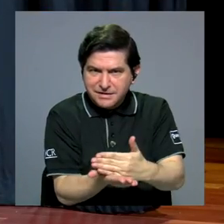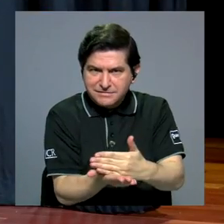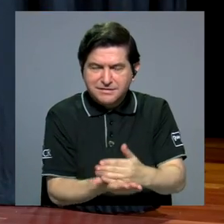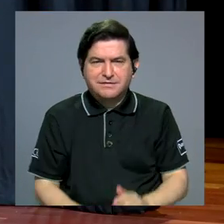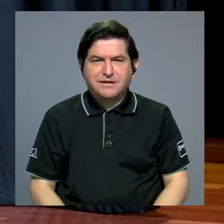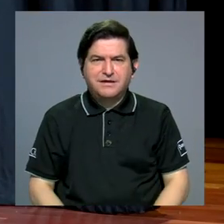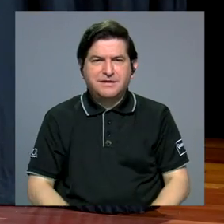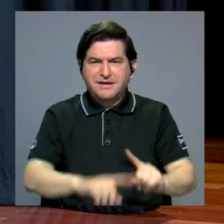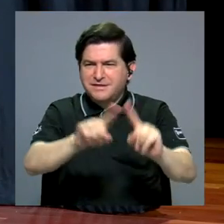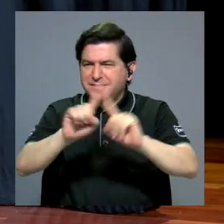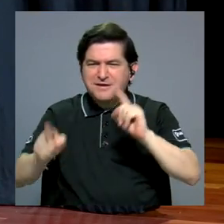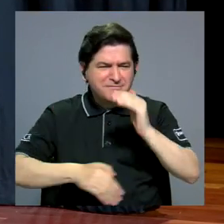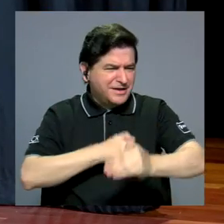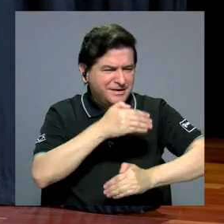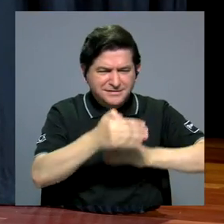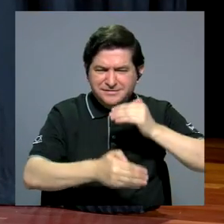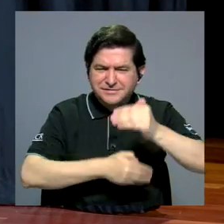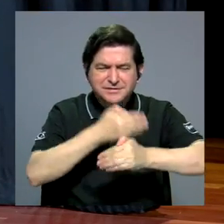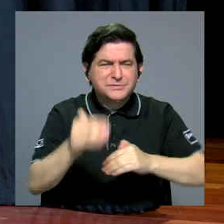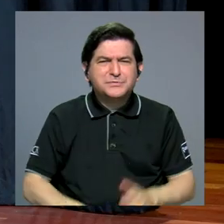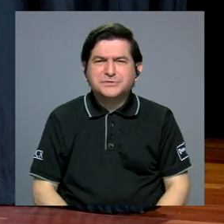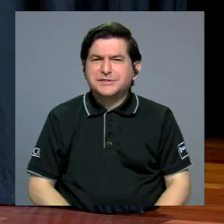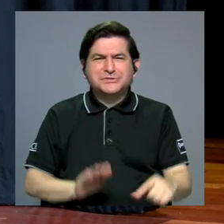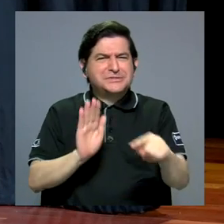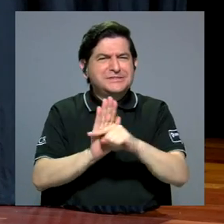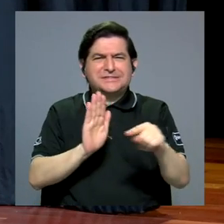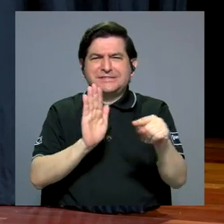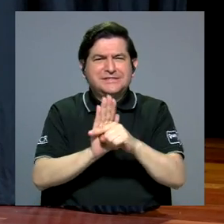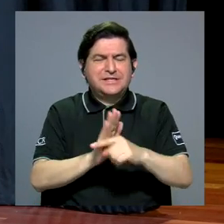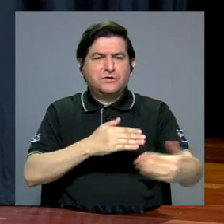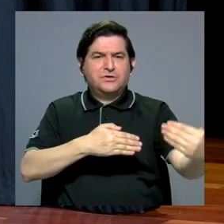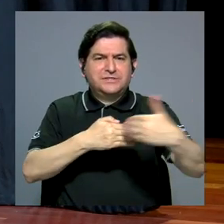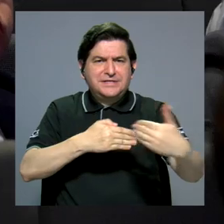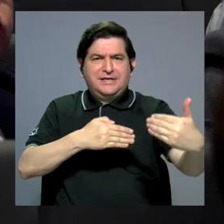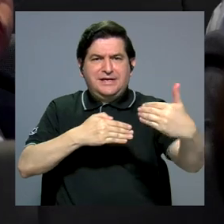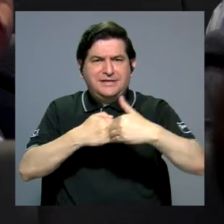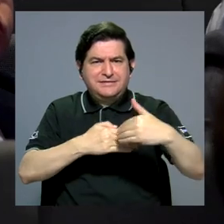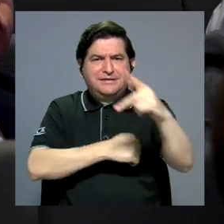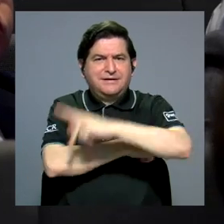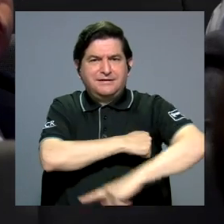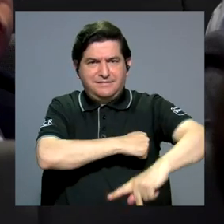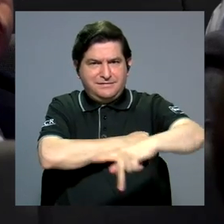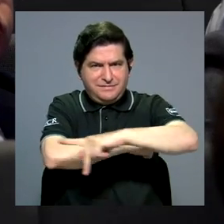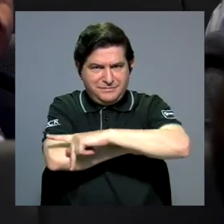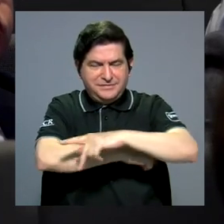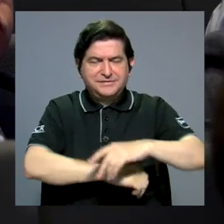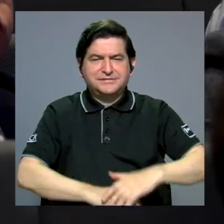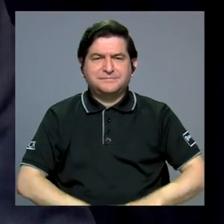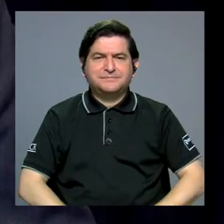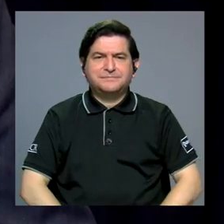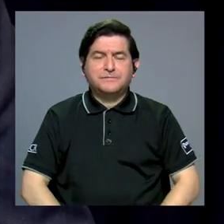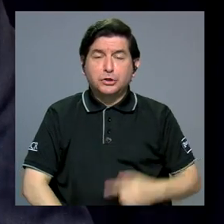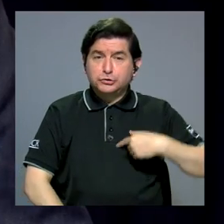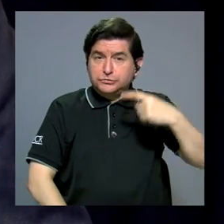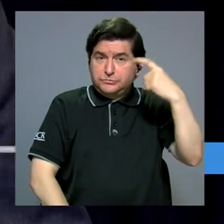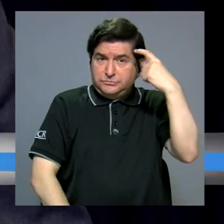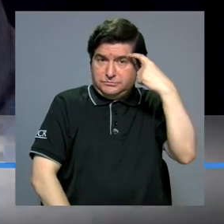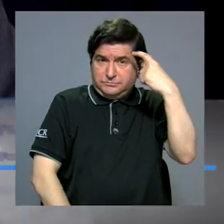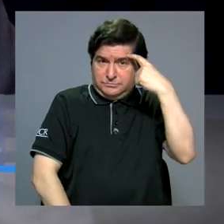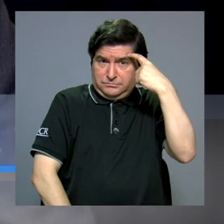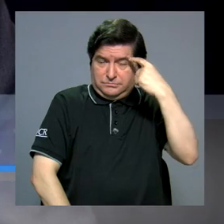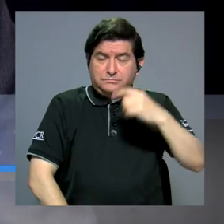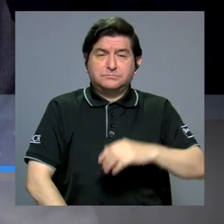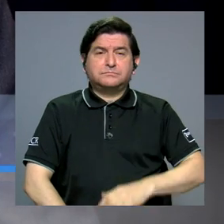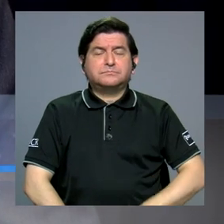una serie de procesos muy negativos que se ciernen sobre nuestro país. Yo pienso que